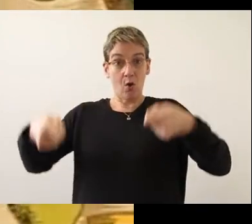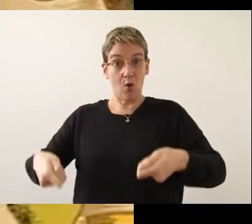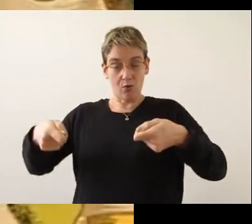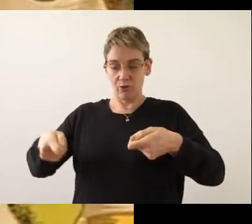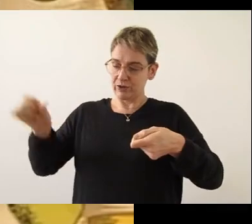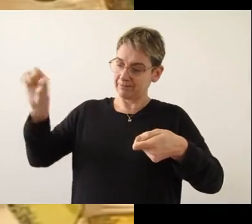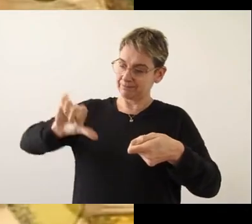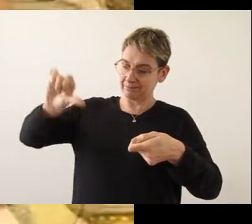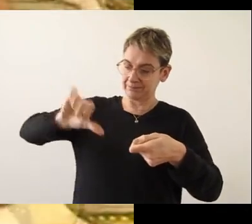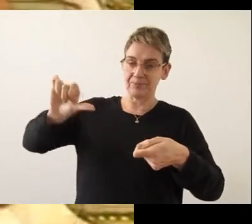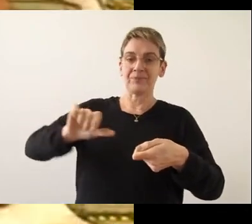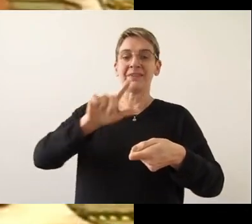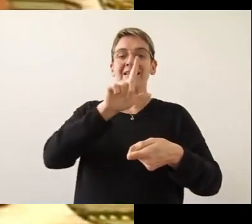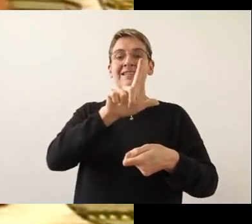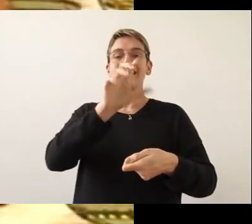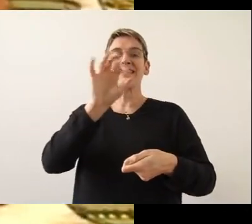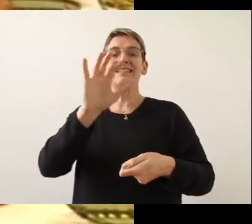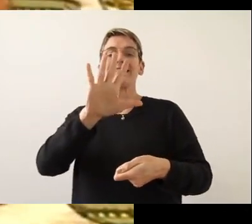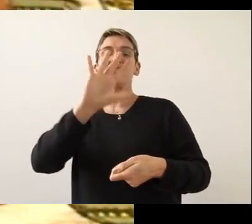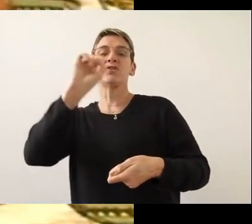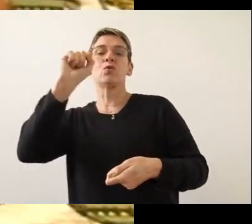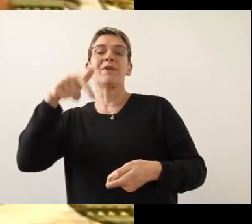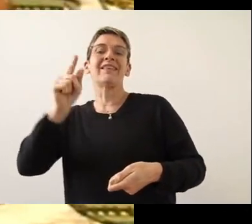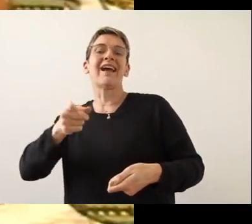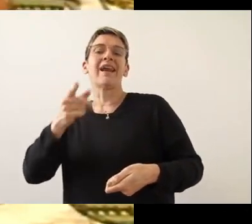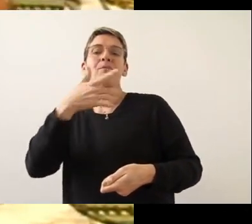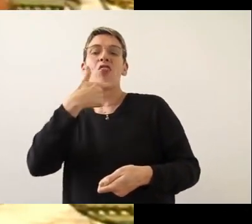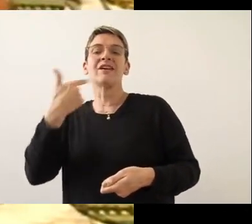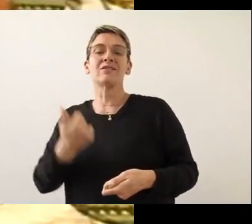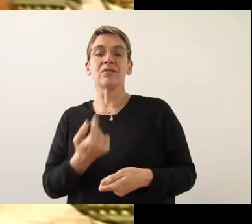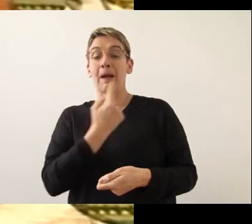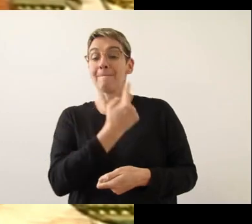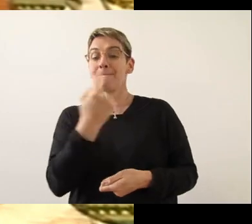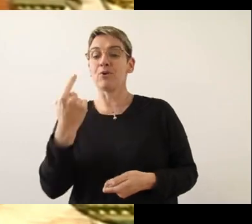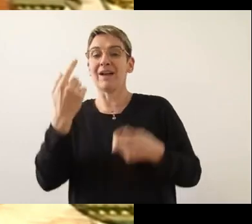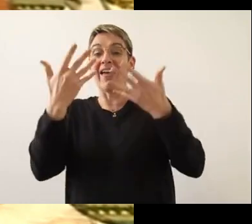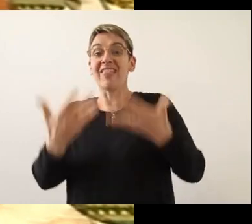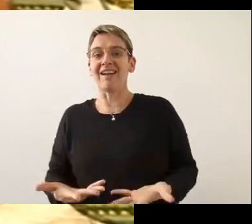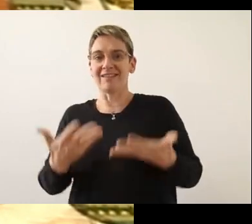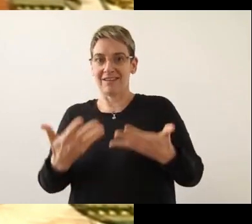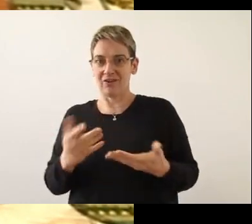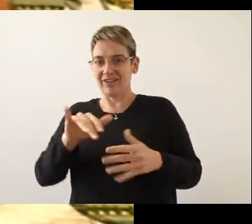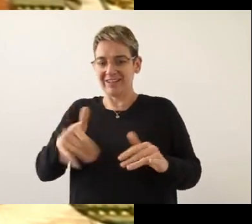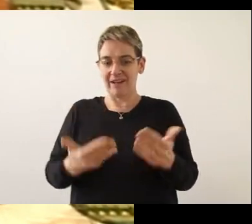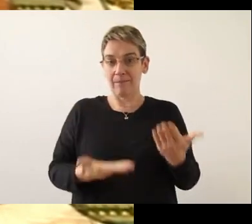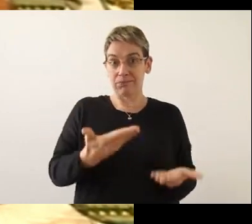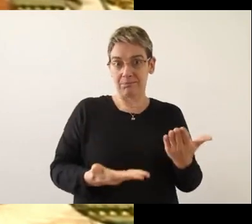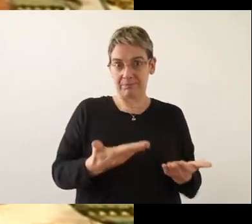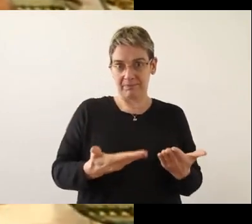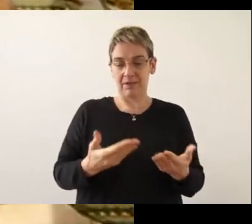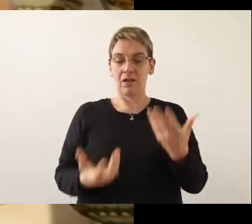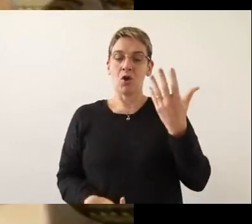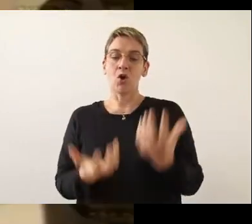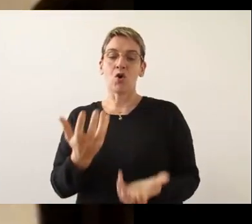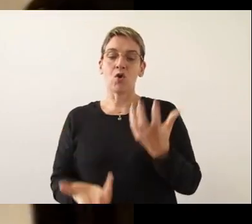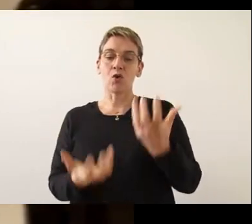una olla agregando 750 gramos de azúcar por cada kilo pesado.